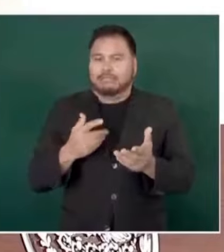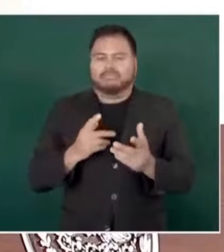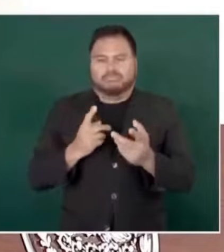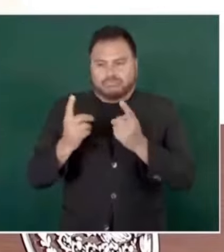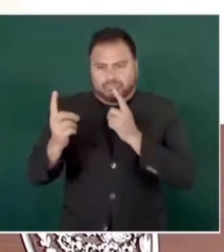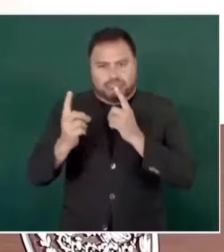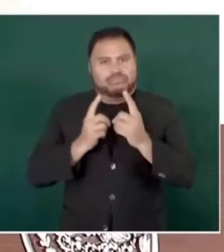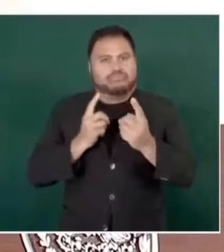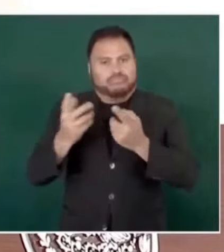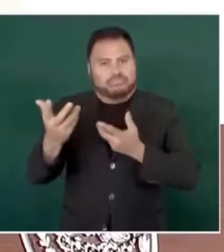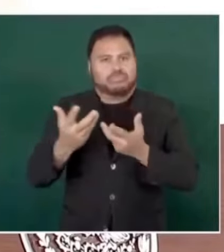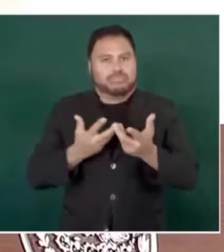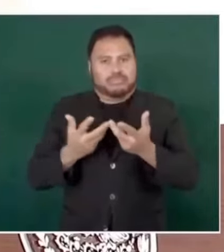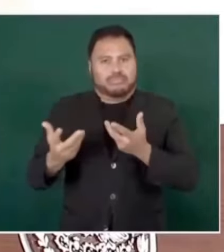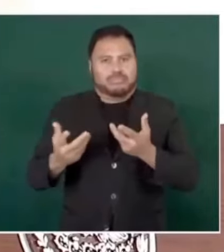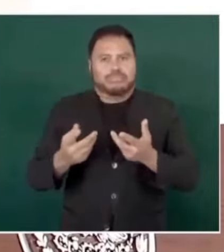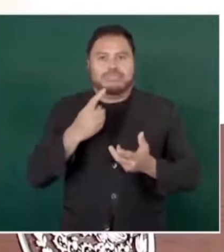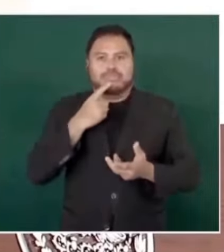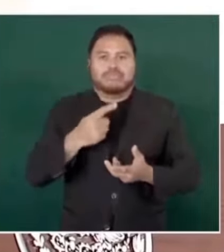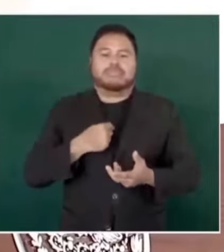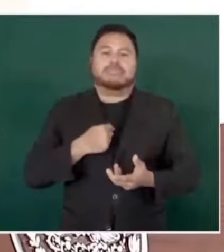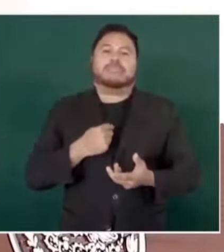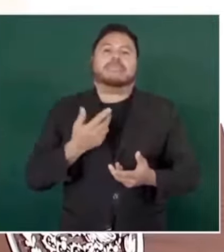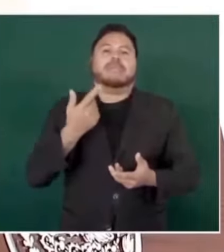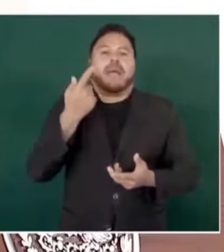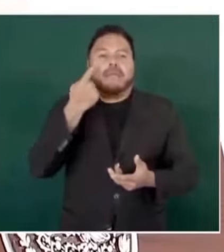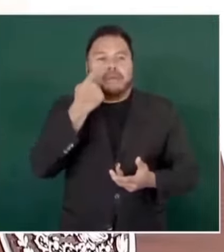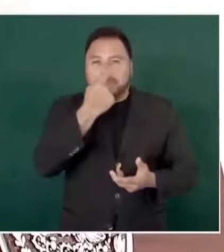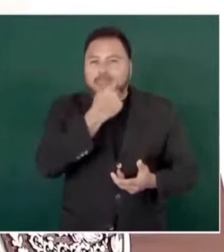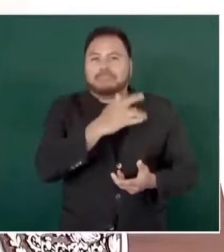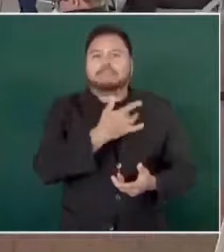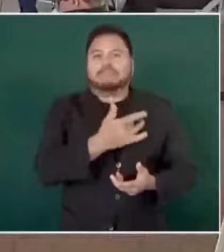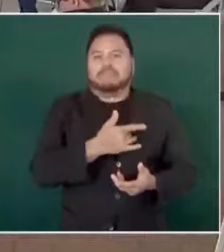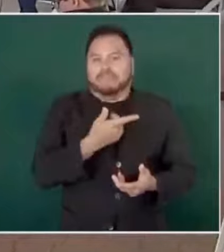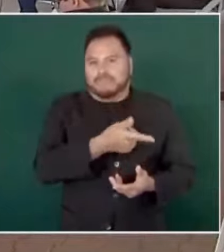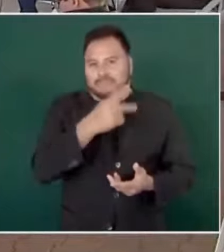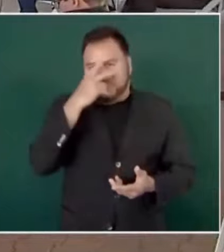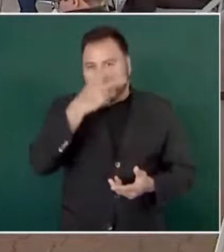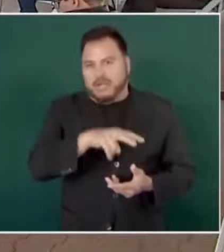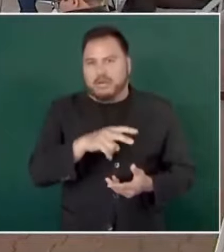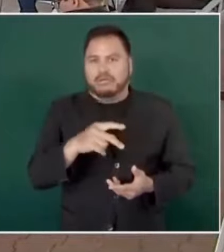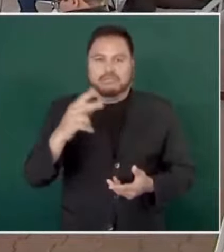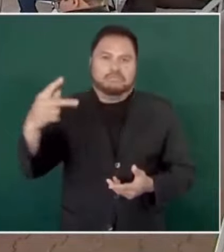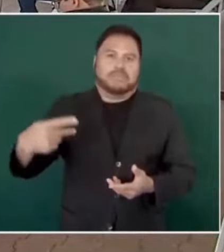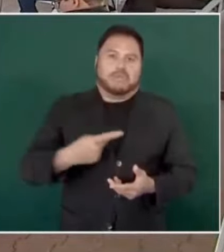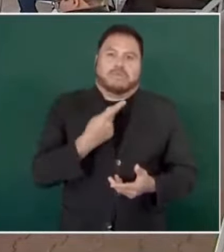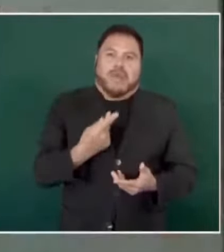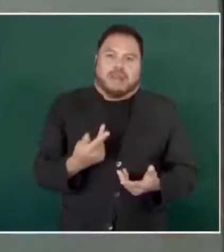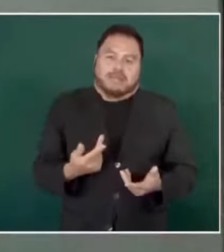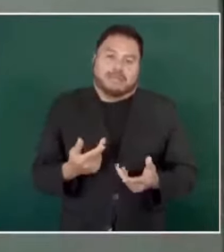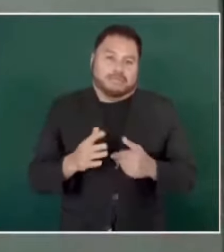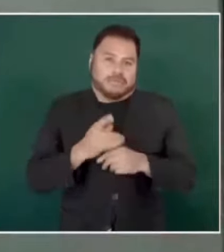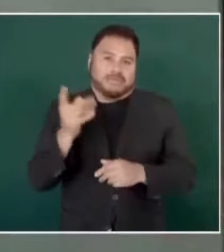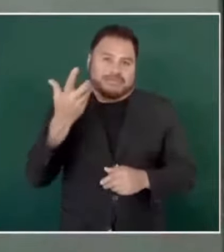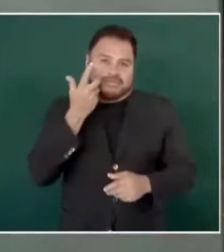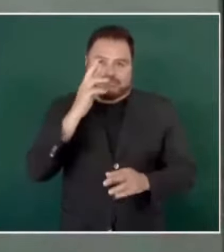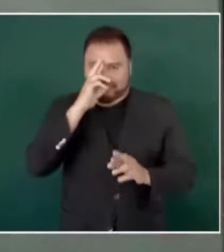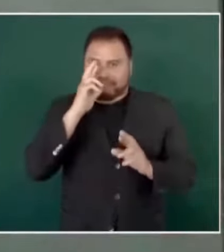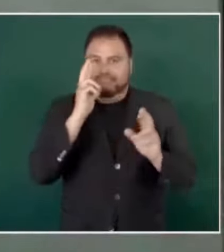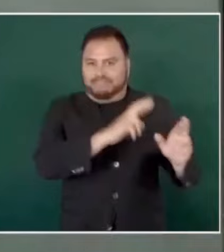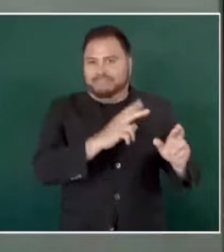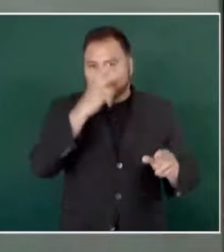iba a pedirnos nuestro punto de vista, que de manera muy respetuosa, muy